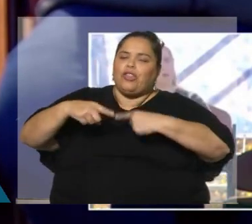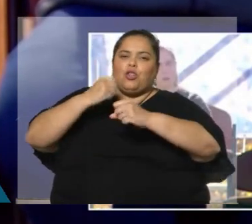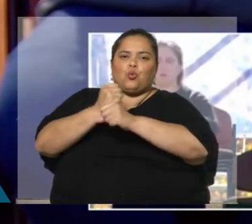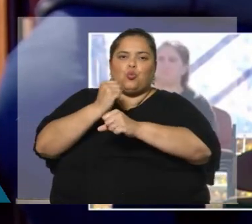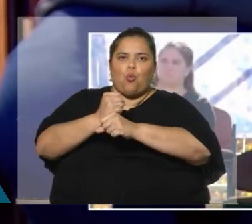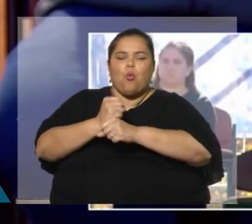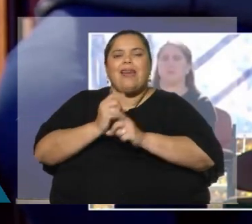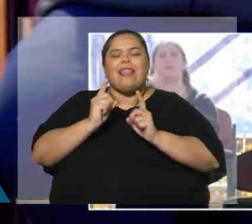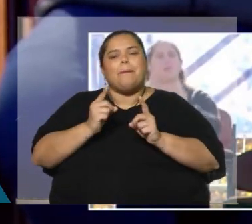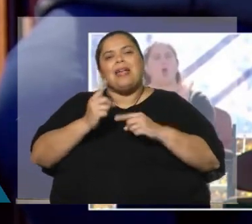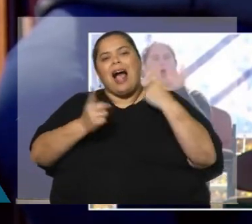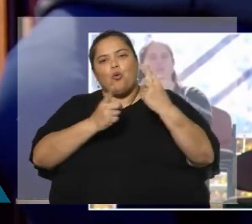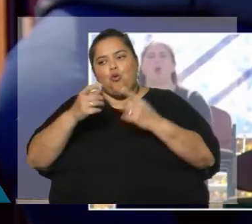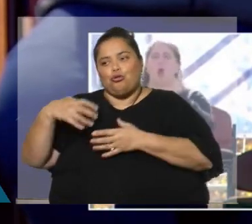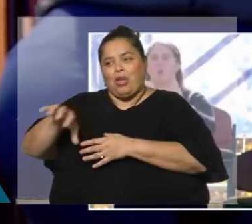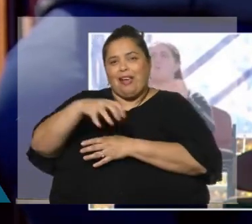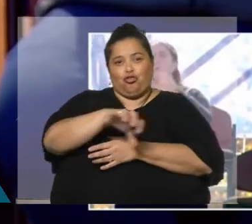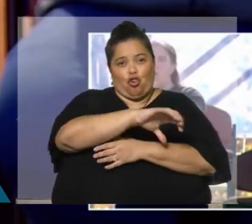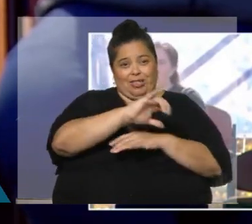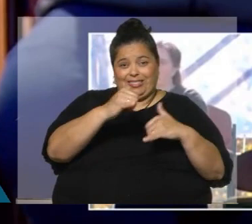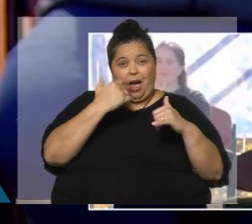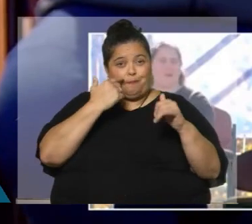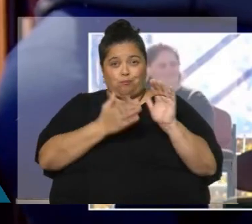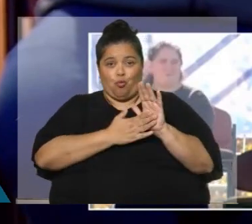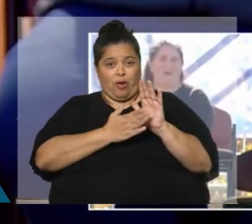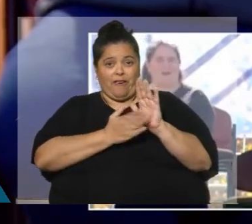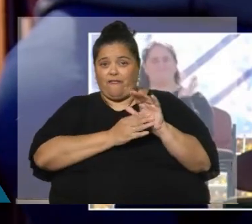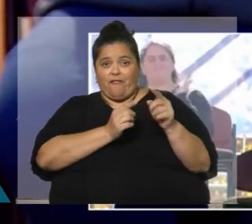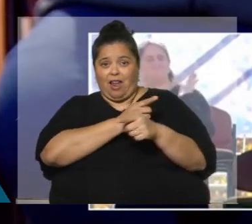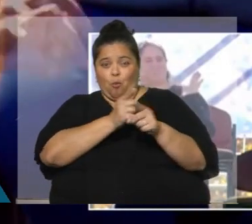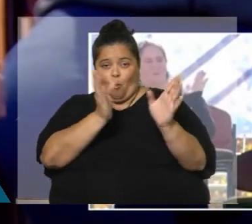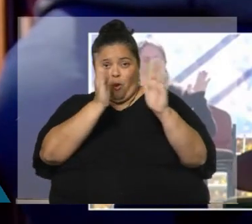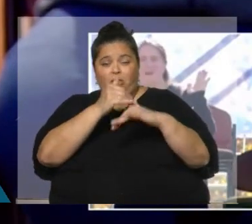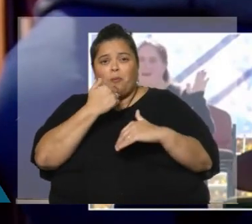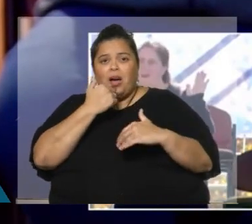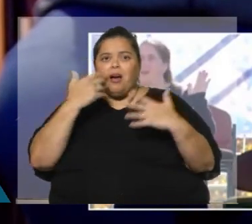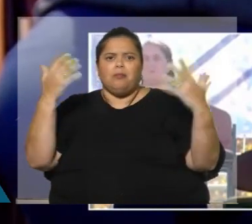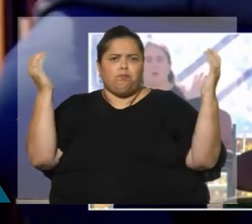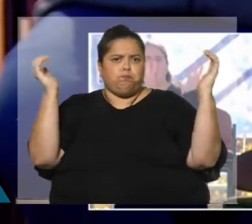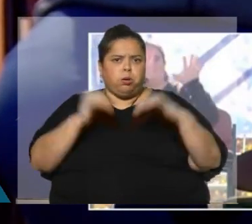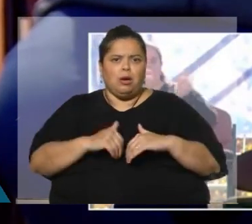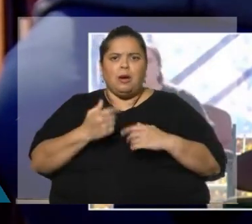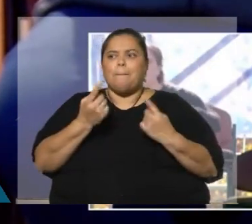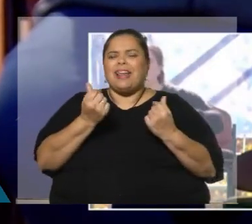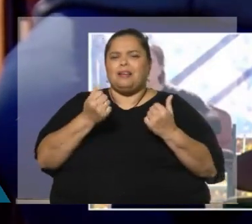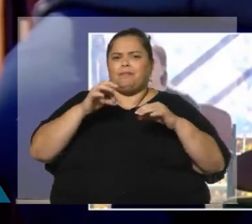para vastos sectores como quedó probado y nadie pudo refutar un deterioro de las jubilaciones.